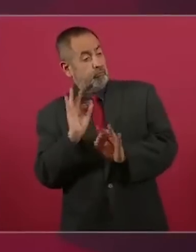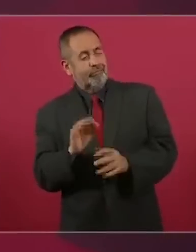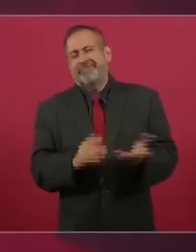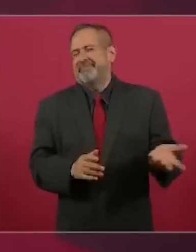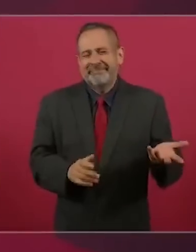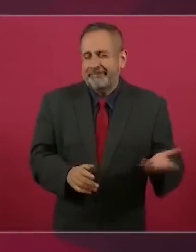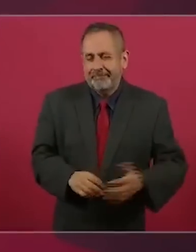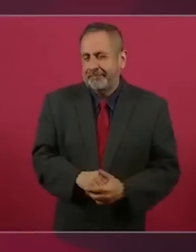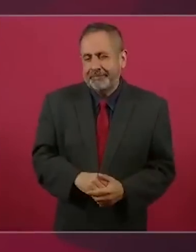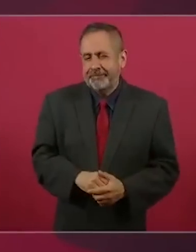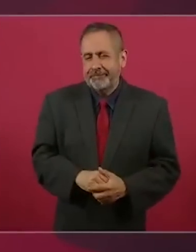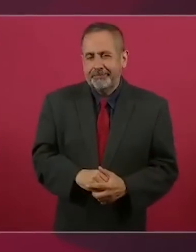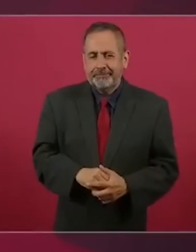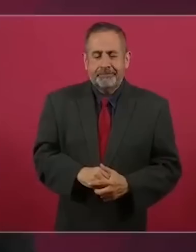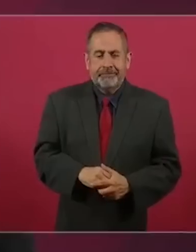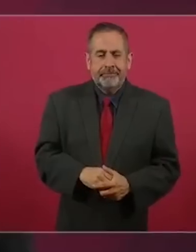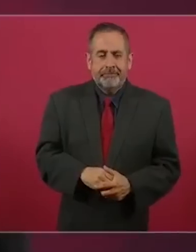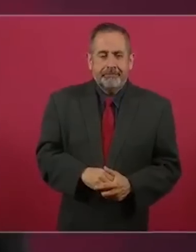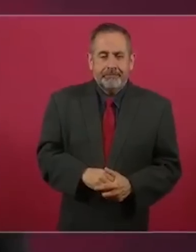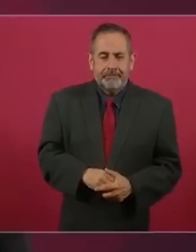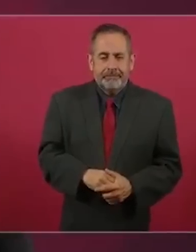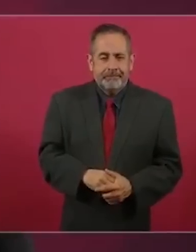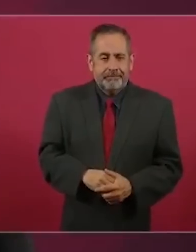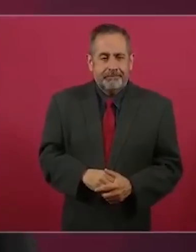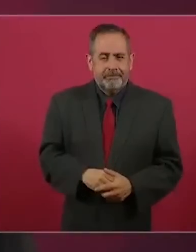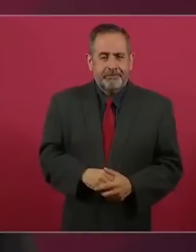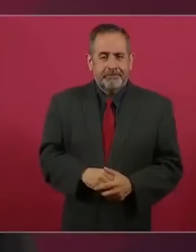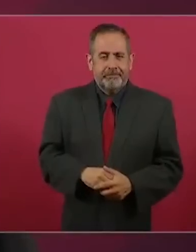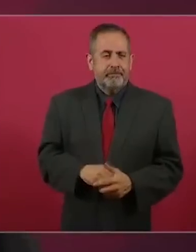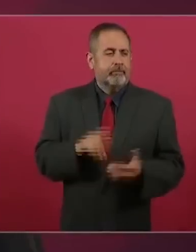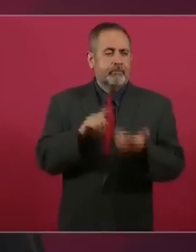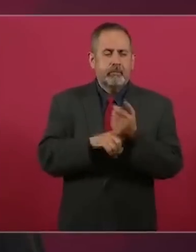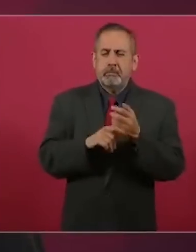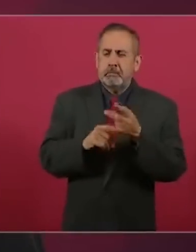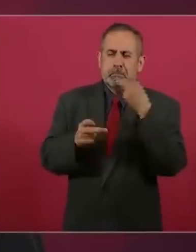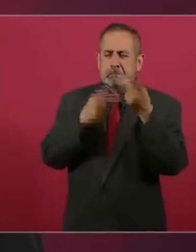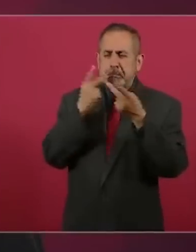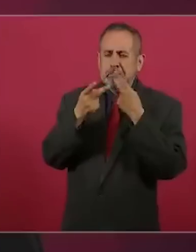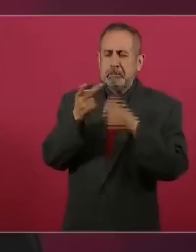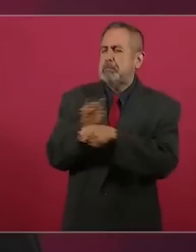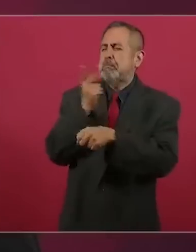O digo, unas groserías.